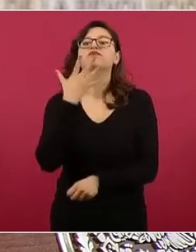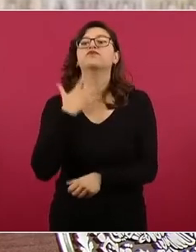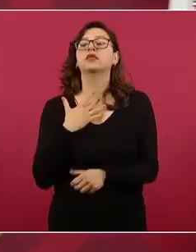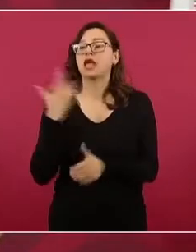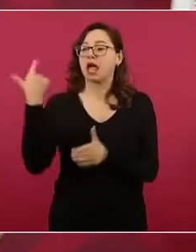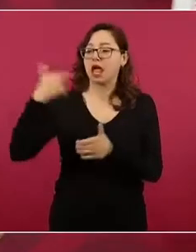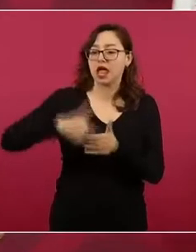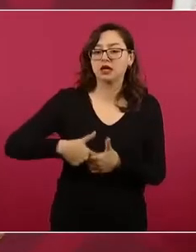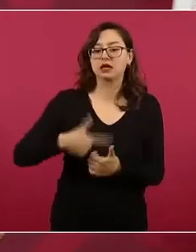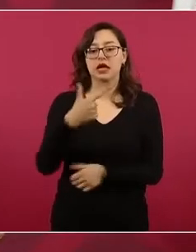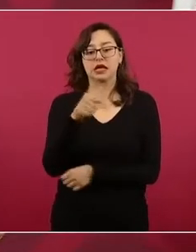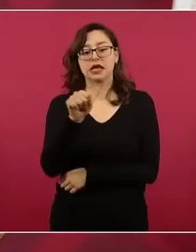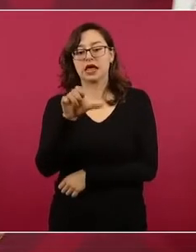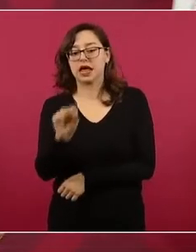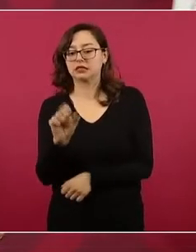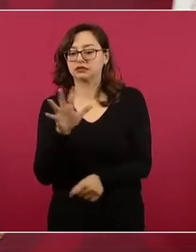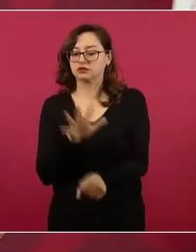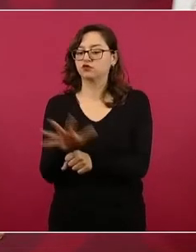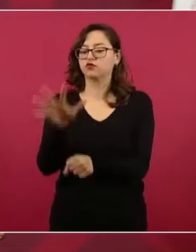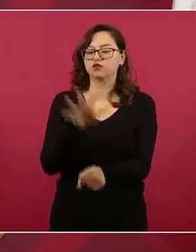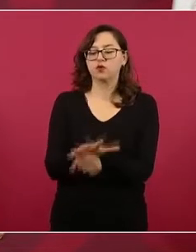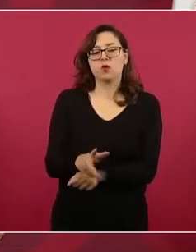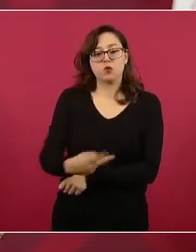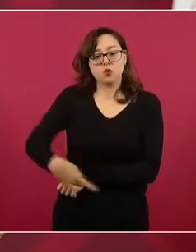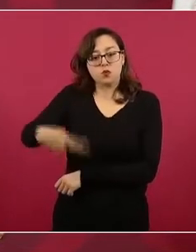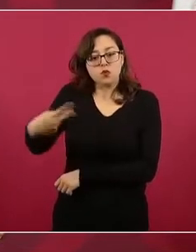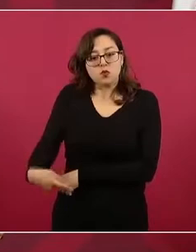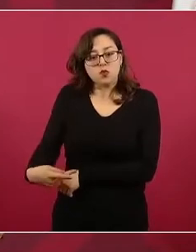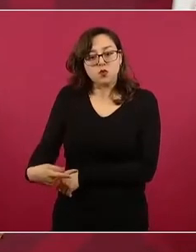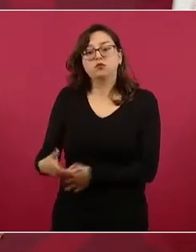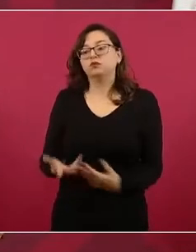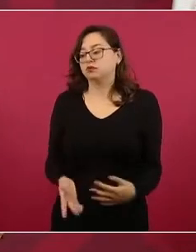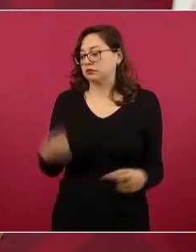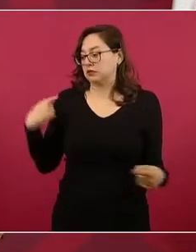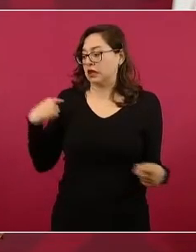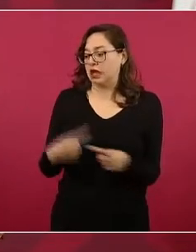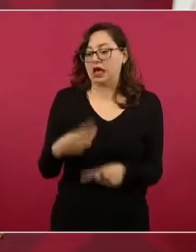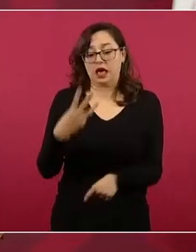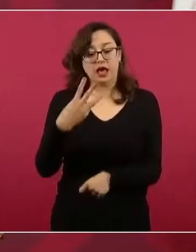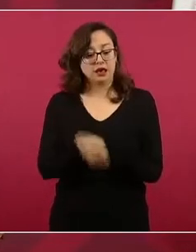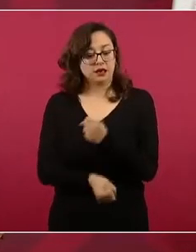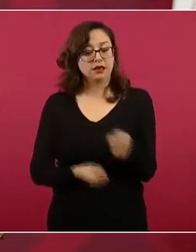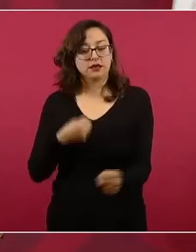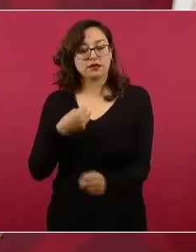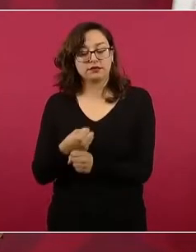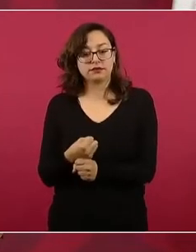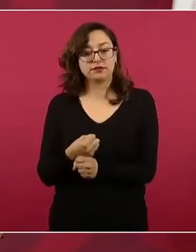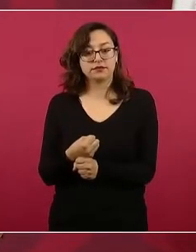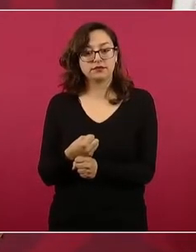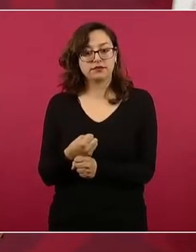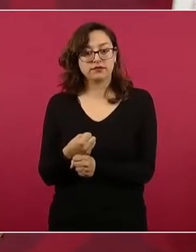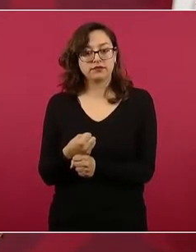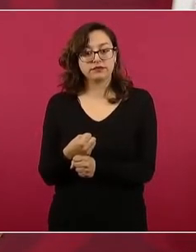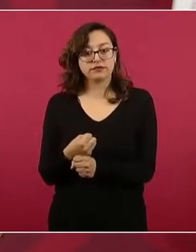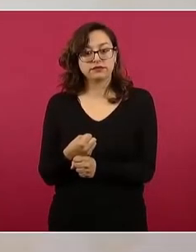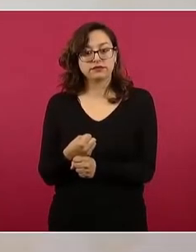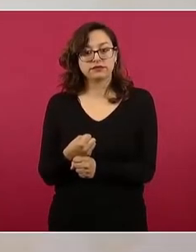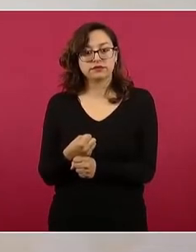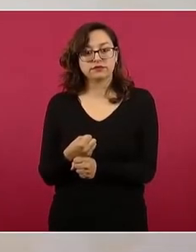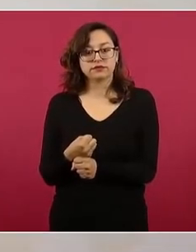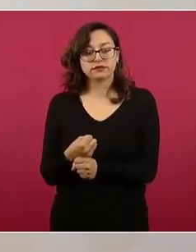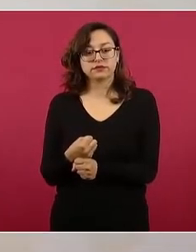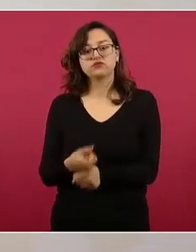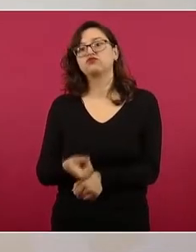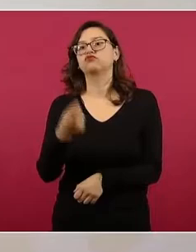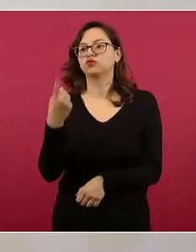y por eso en el tiempo que llevamos hemos